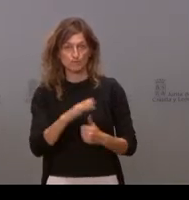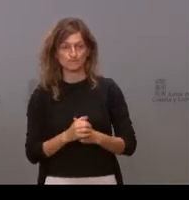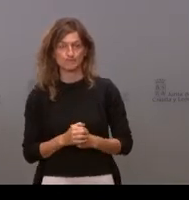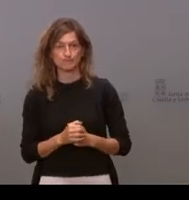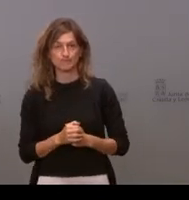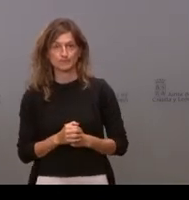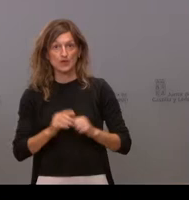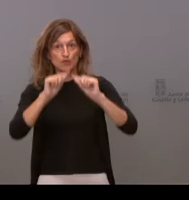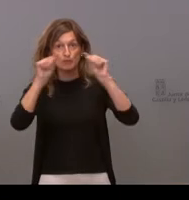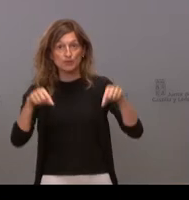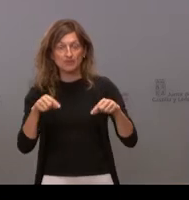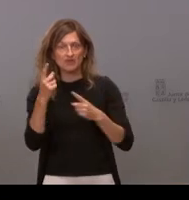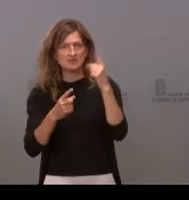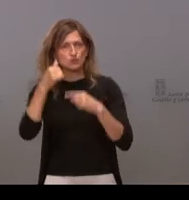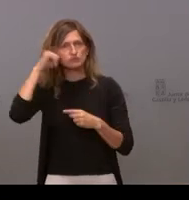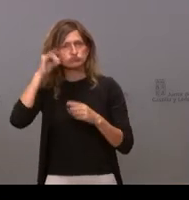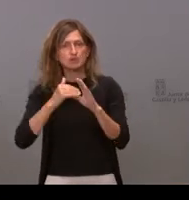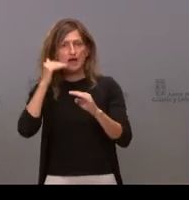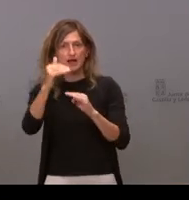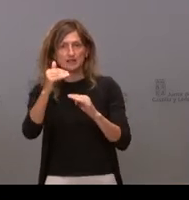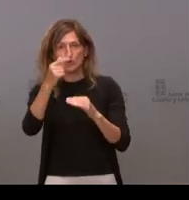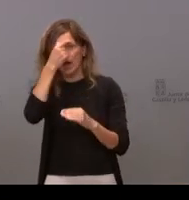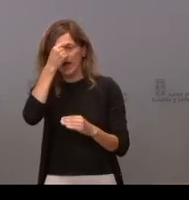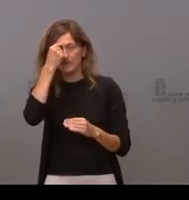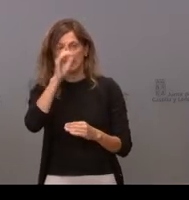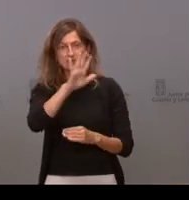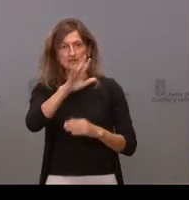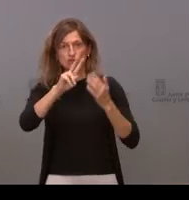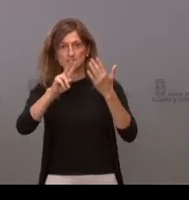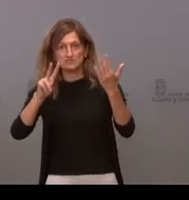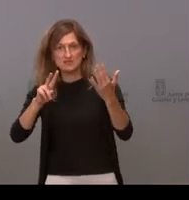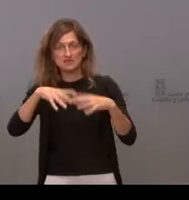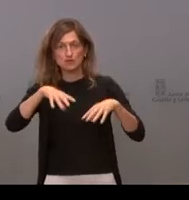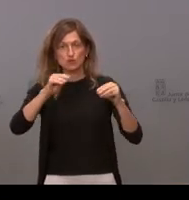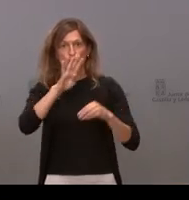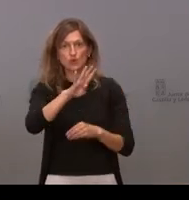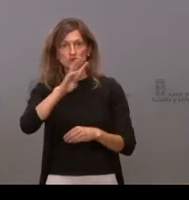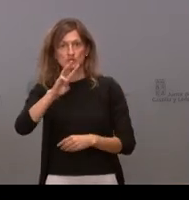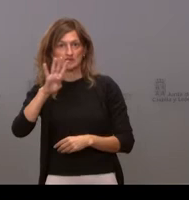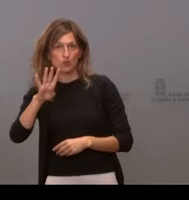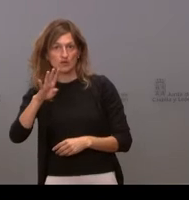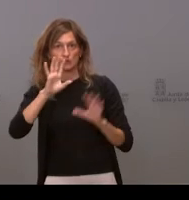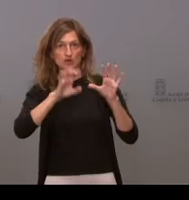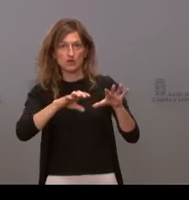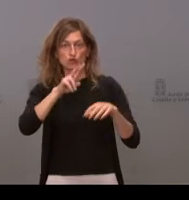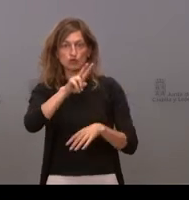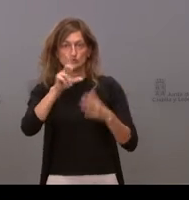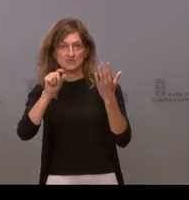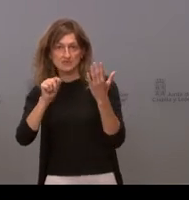Hay provincias que están en riesgo muy alto, como el caso de Ávila con 527, Burgos 434, León 260,